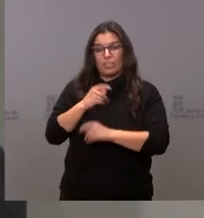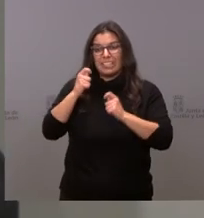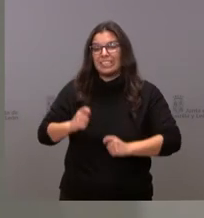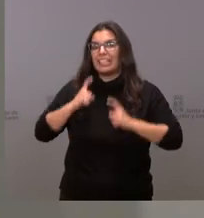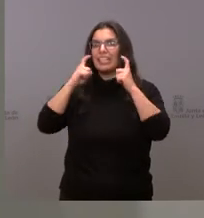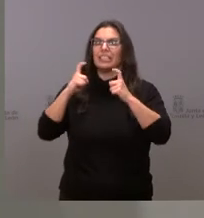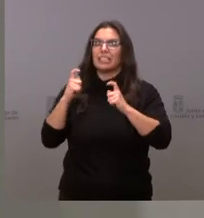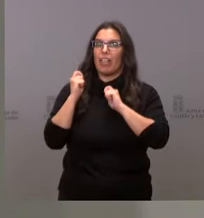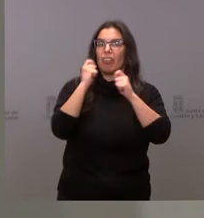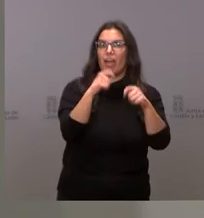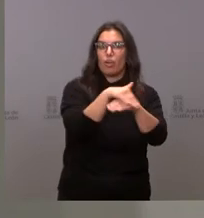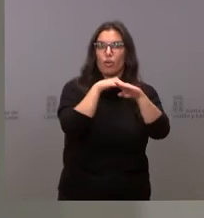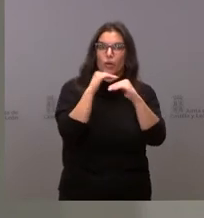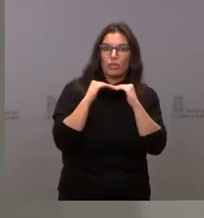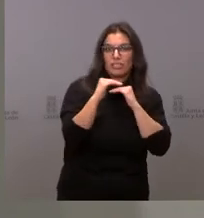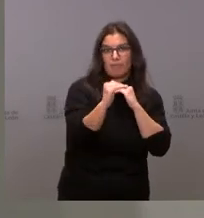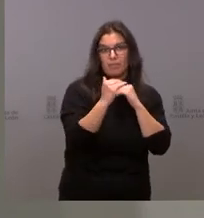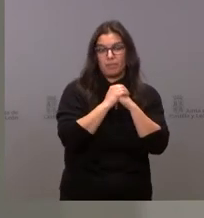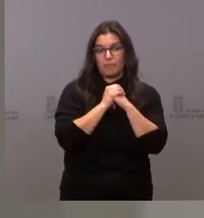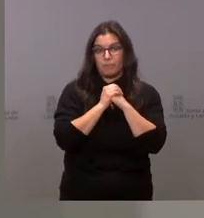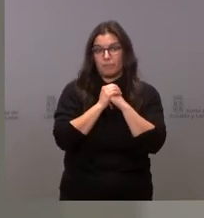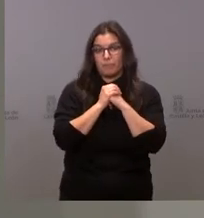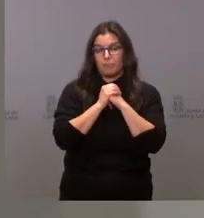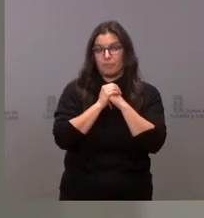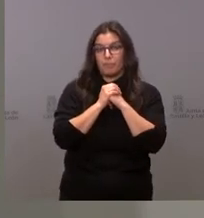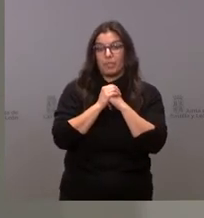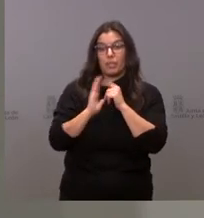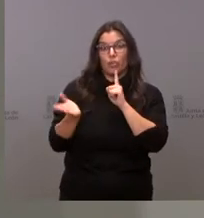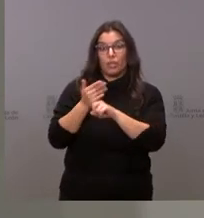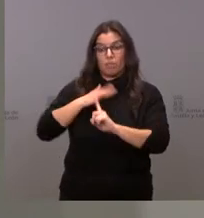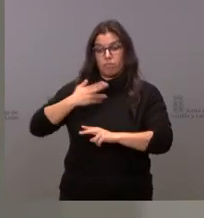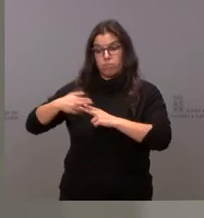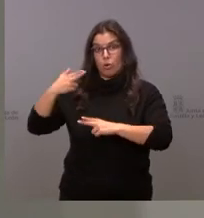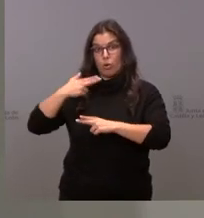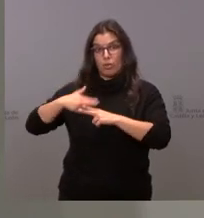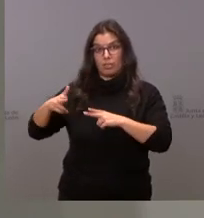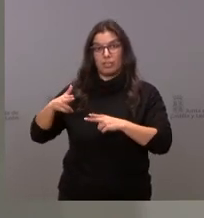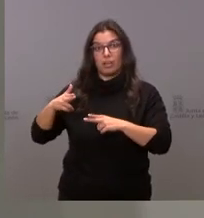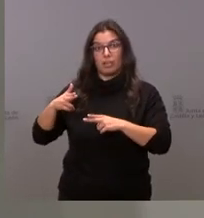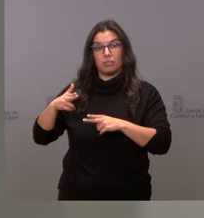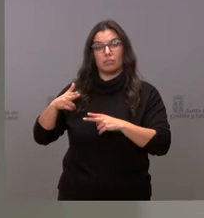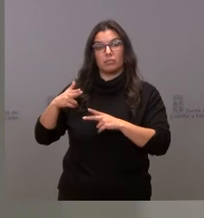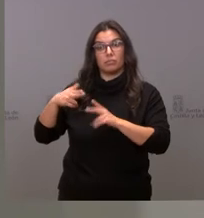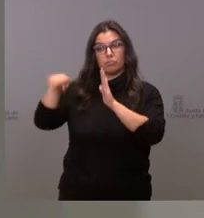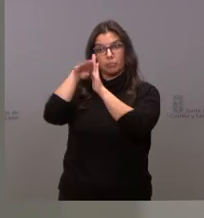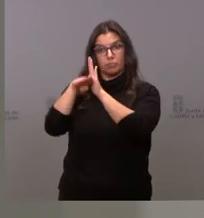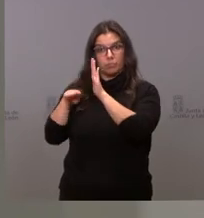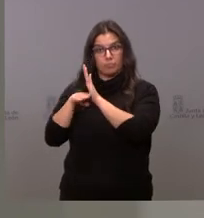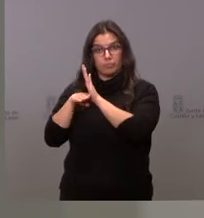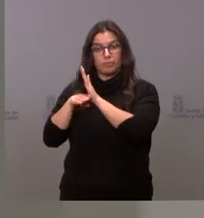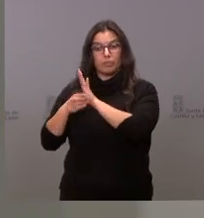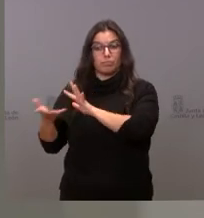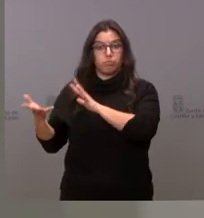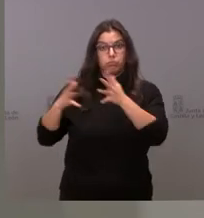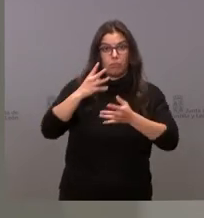al gobierno y conseguir que nuestras políticas las políticas que llevamos a cabo en el